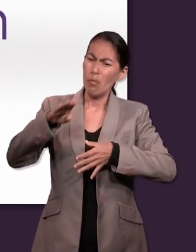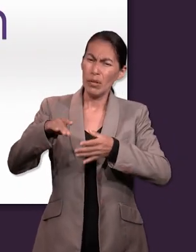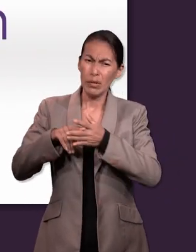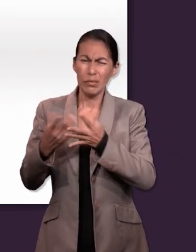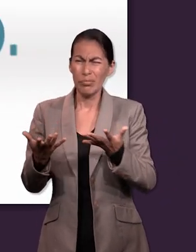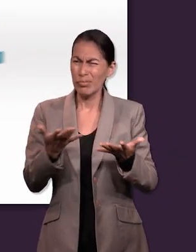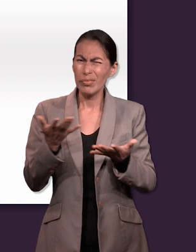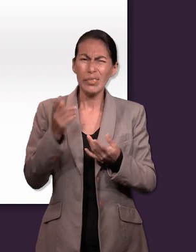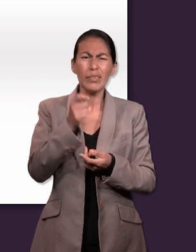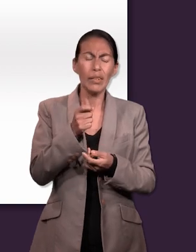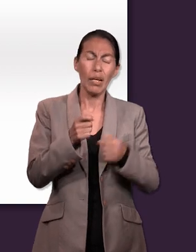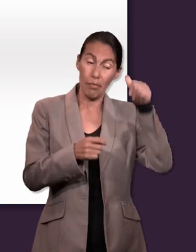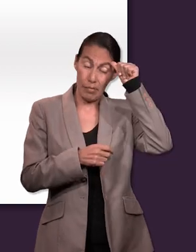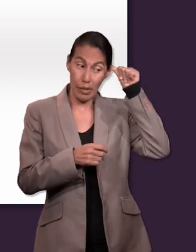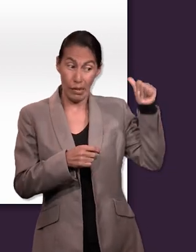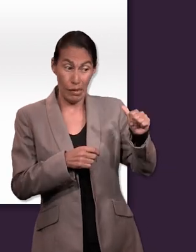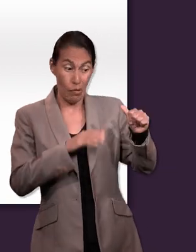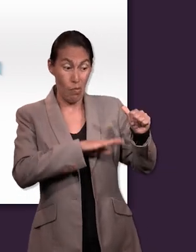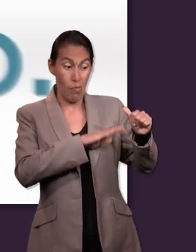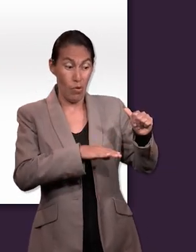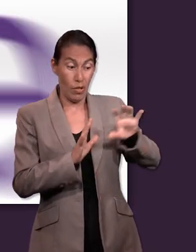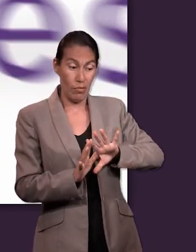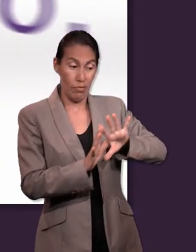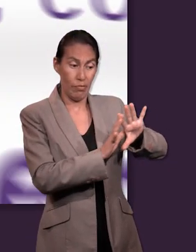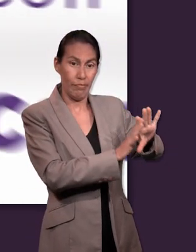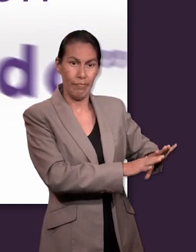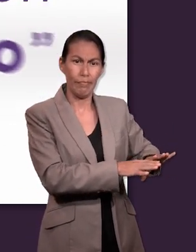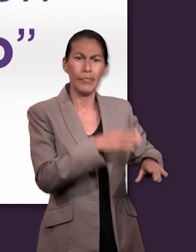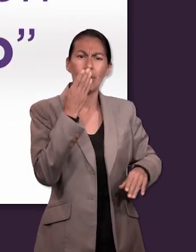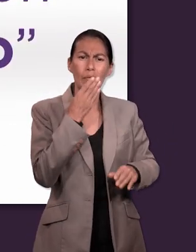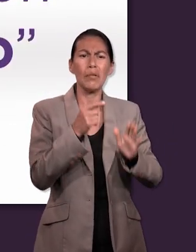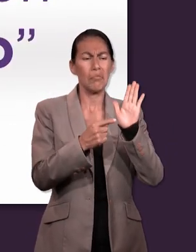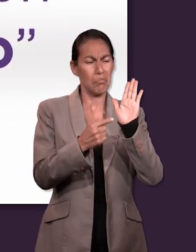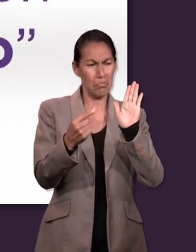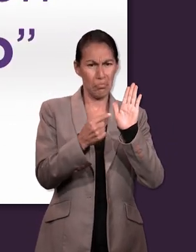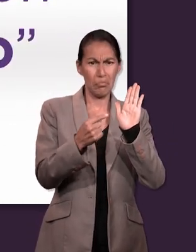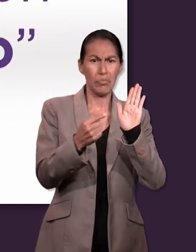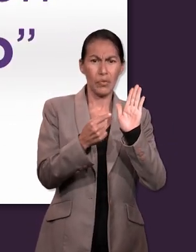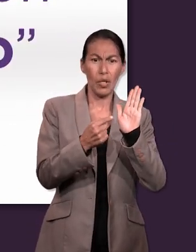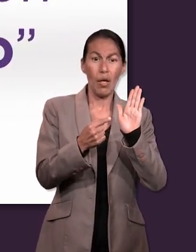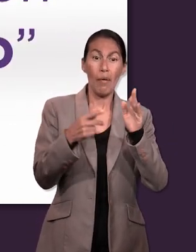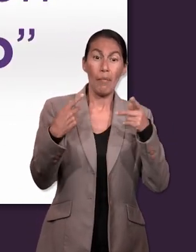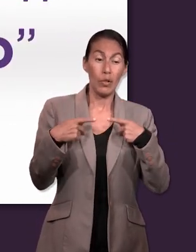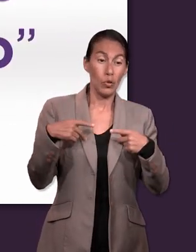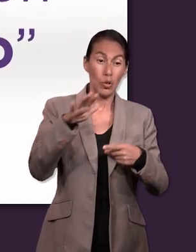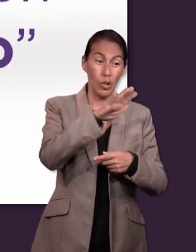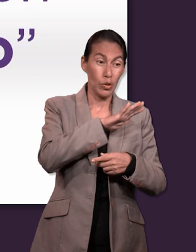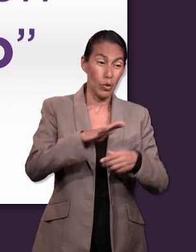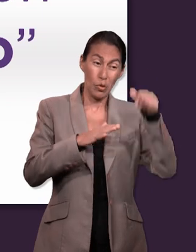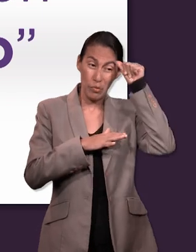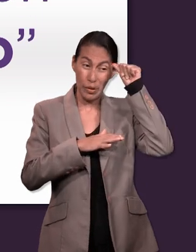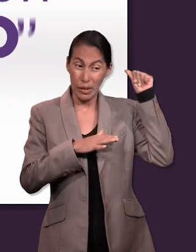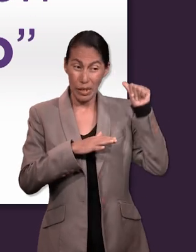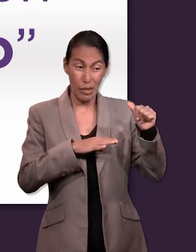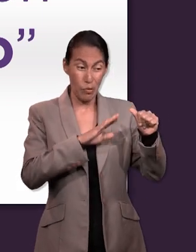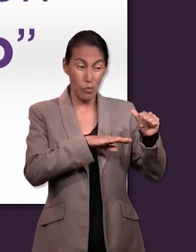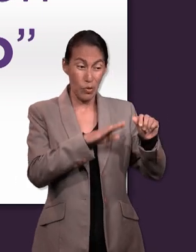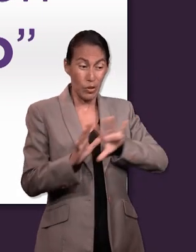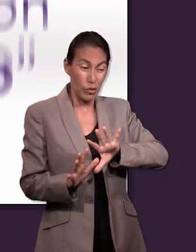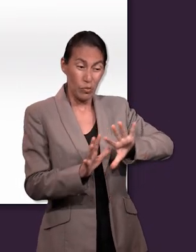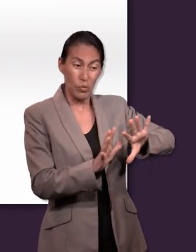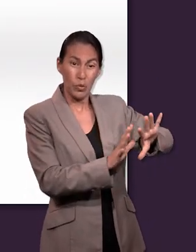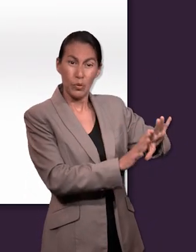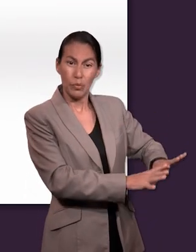con la muerte. La muerte al pecado. La Biblia quiere decir exactamente eso. Con muertos al pecado.